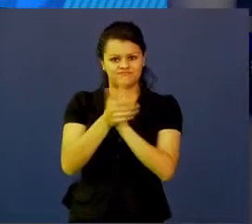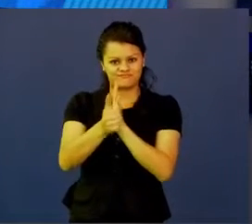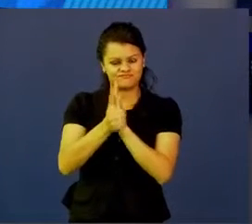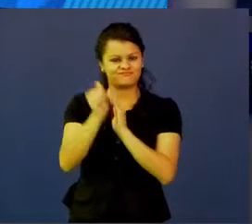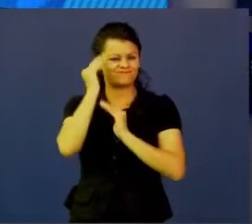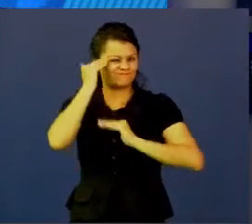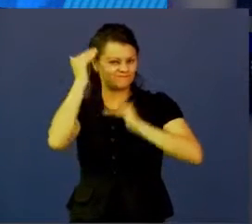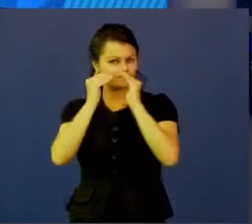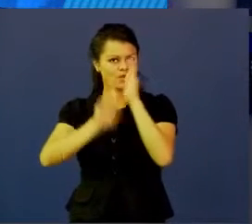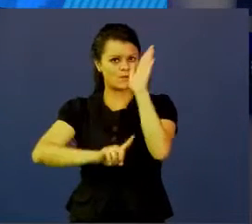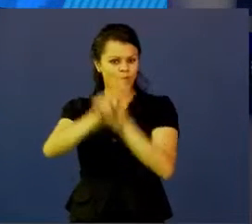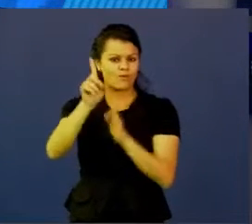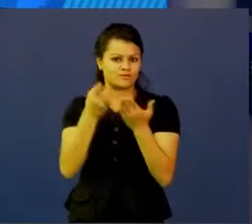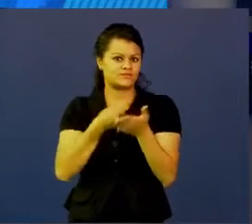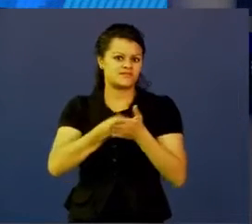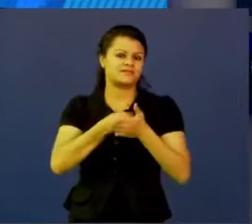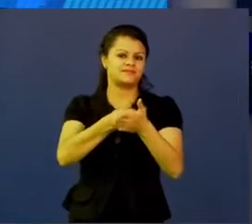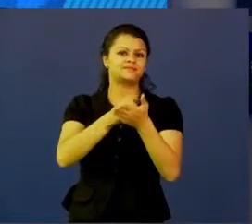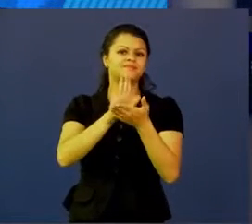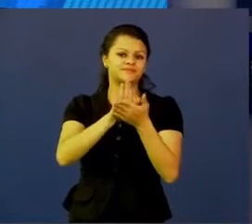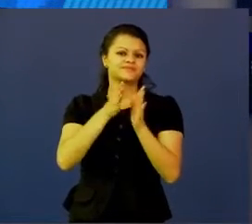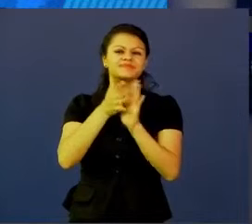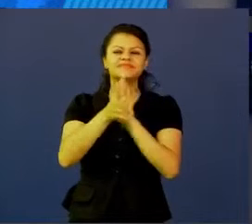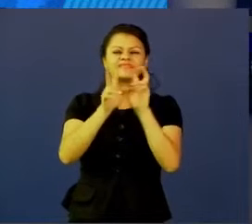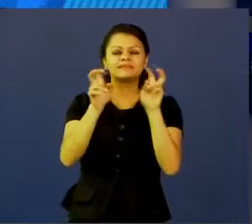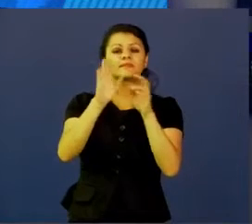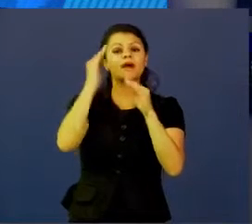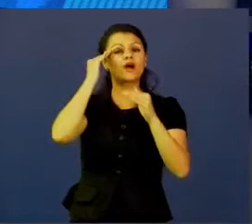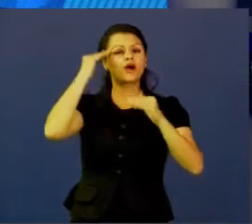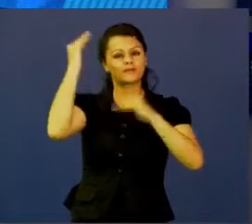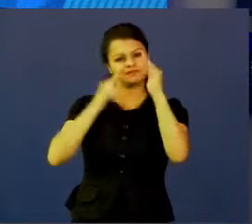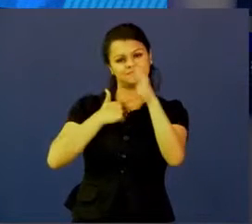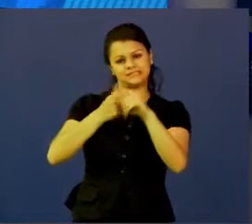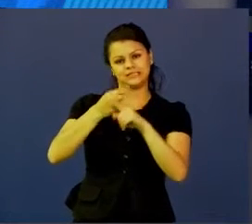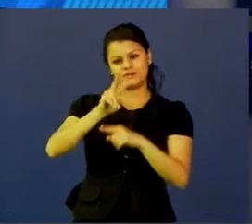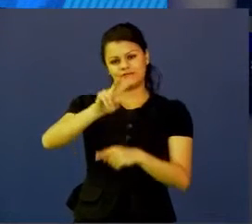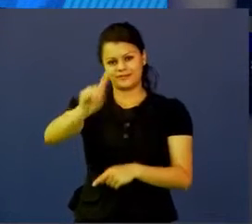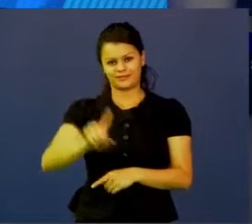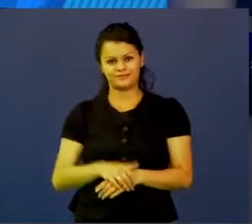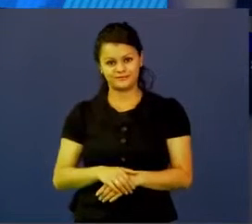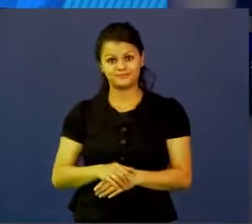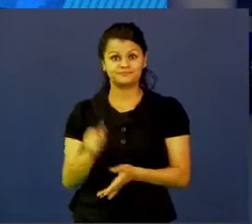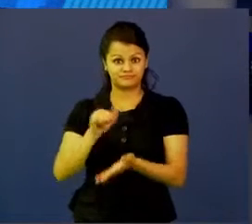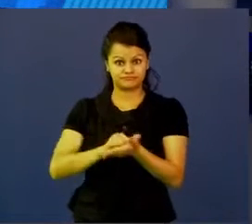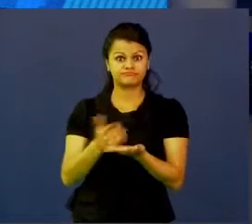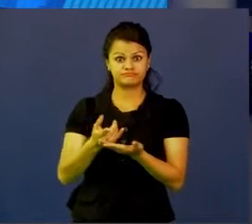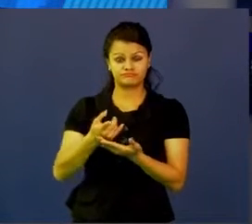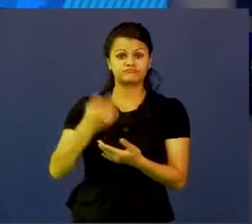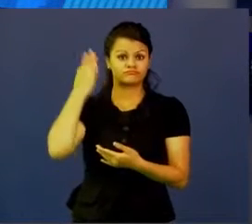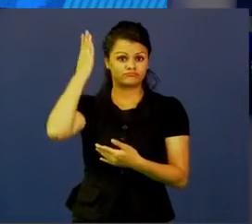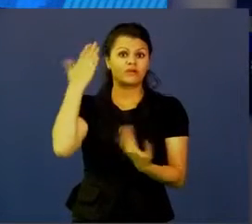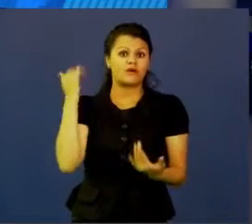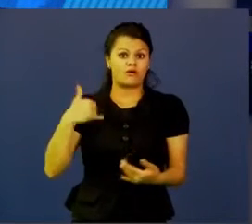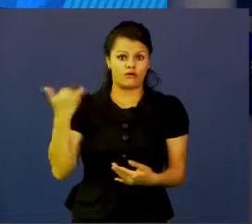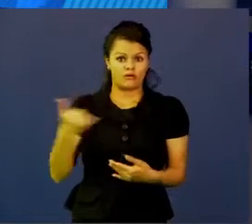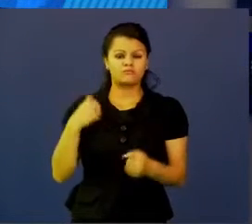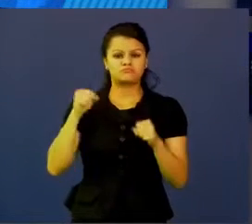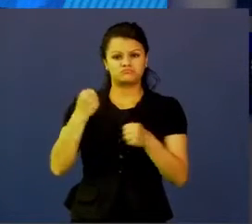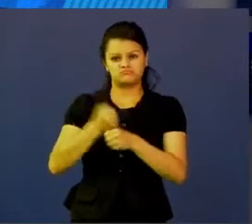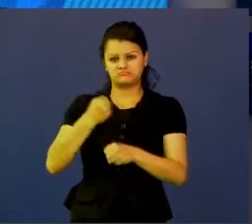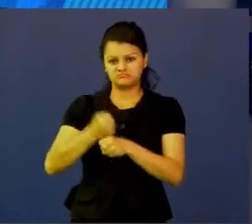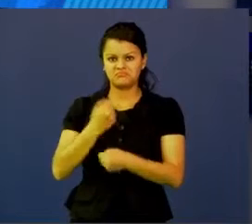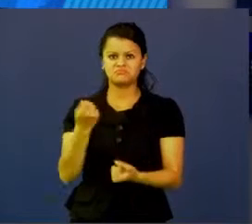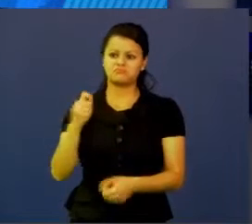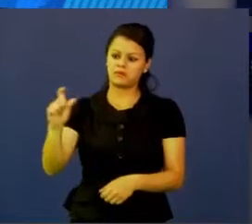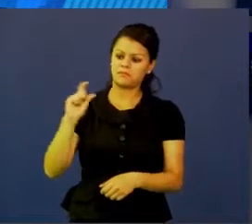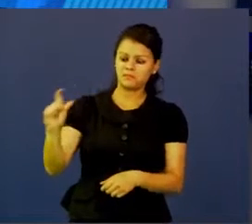que se habla de las competencias del siglo XXI, en la que definitivamente los jóvenes van a tener empleo, van a ser mejor remunerados